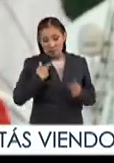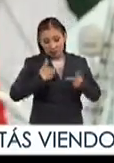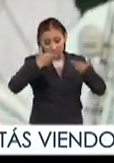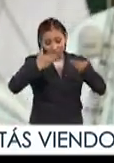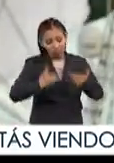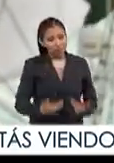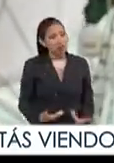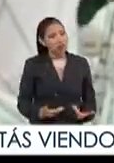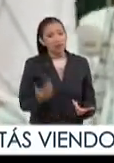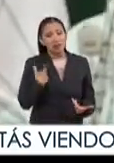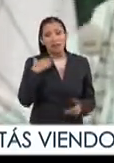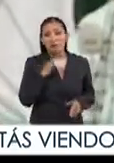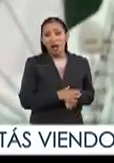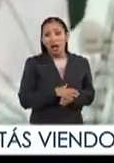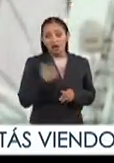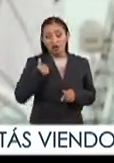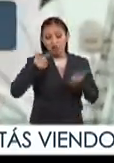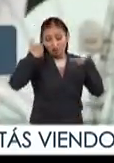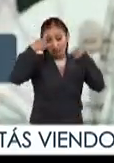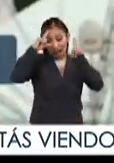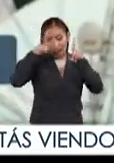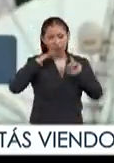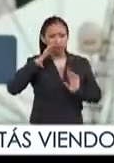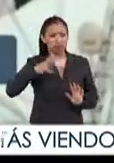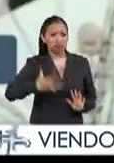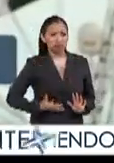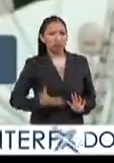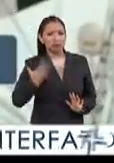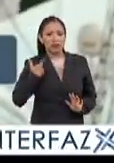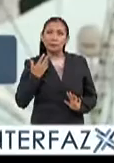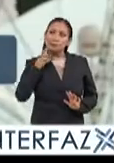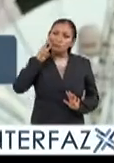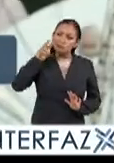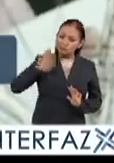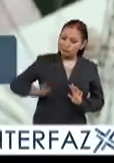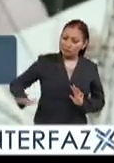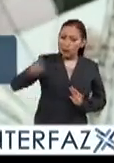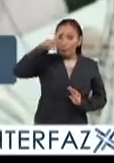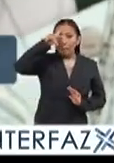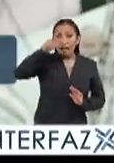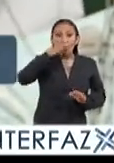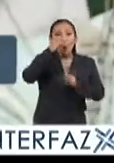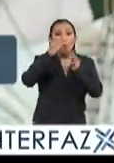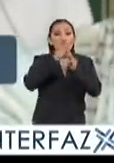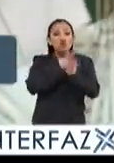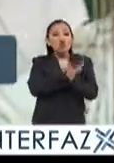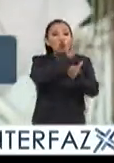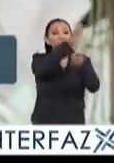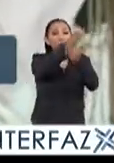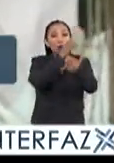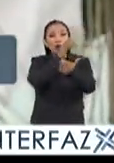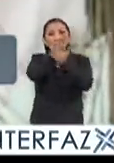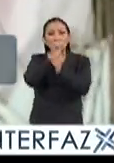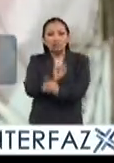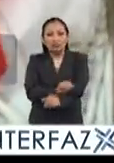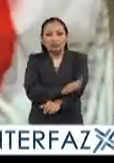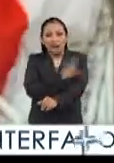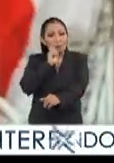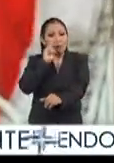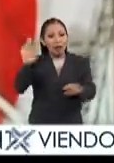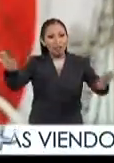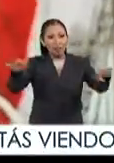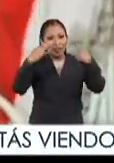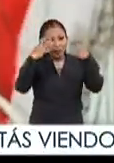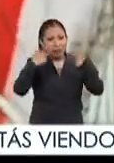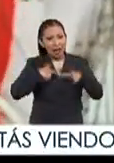persona sobre todo como marino es un gran orgullo llevar el pabellón de México al mundo es muy emocionante ver como